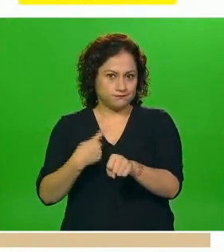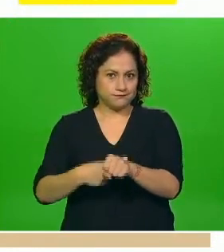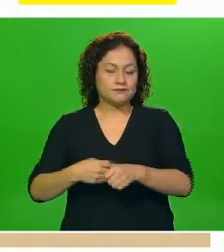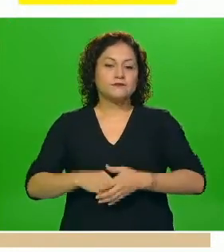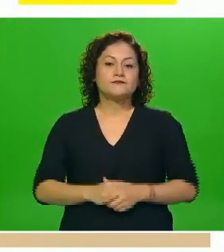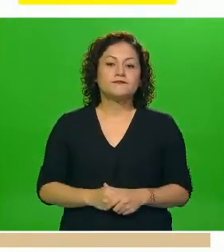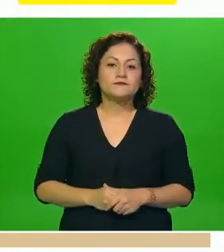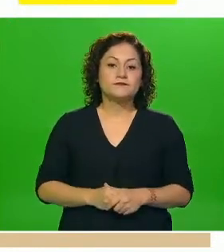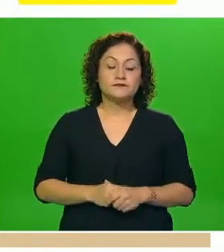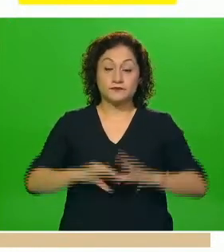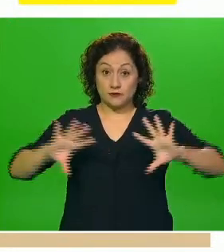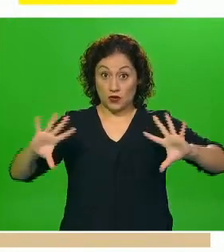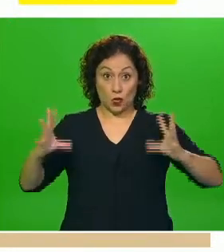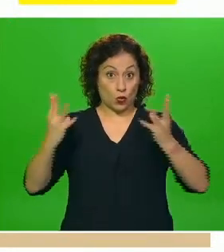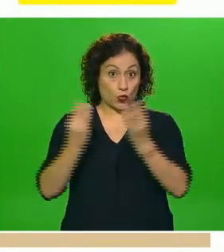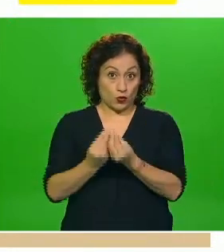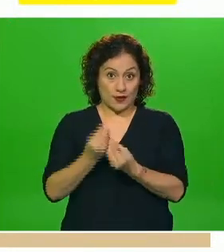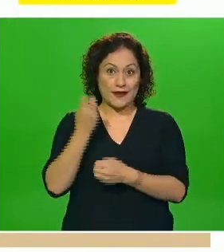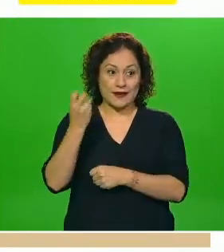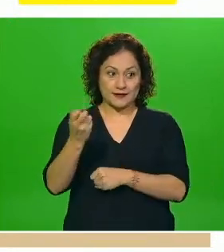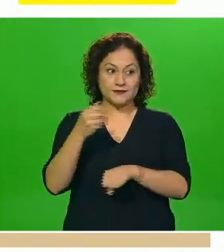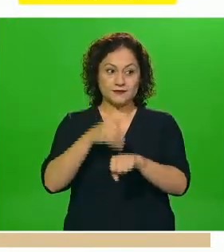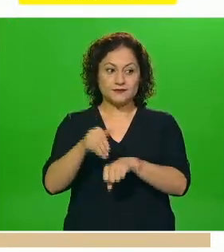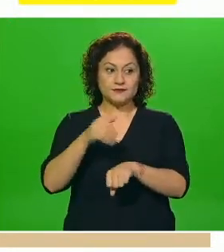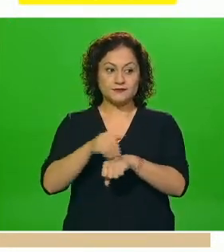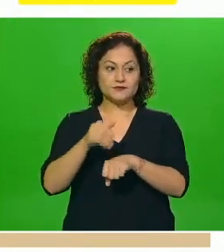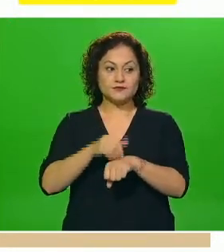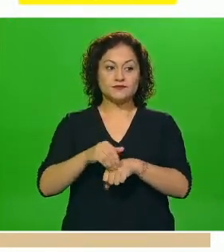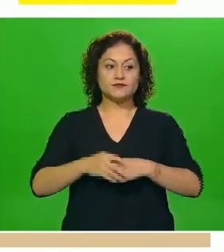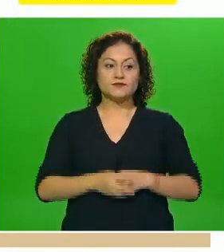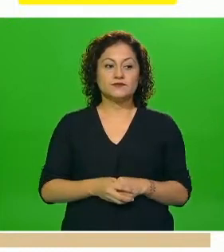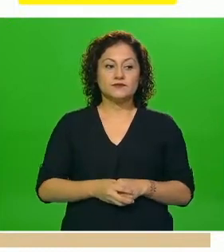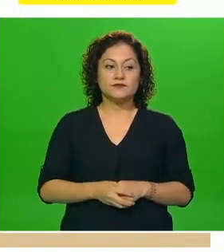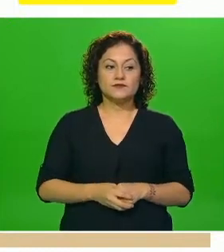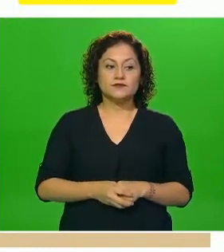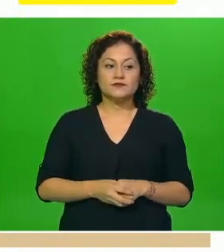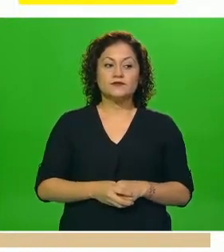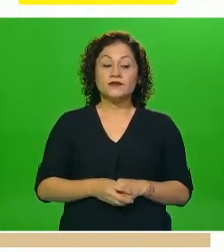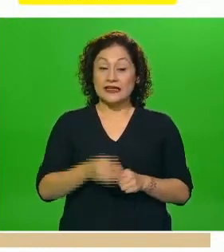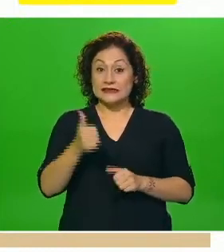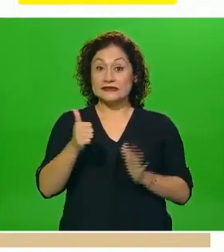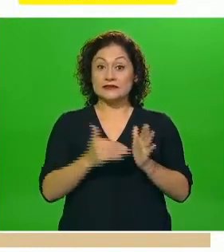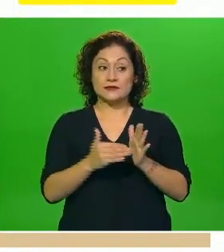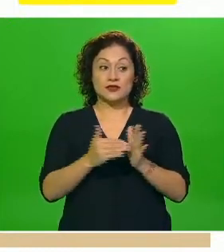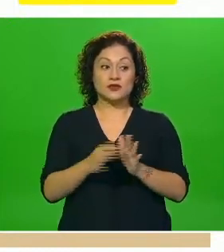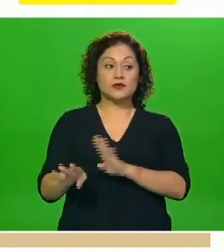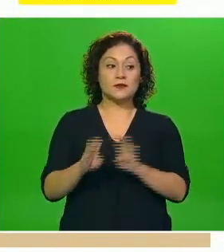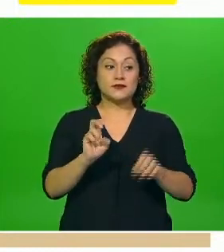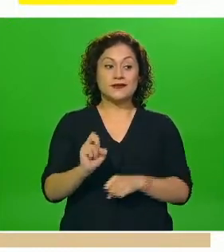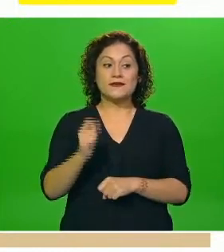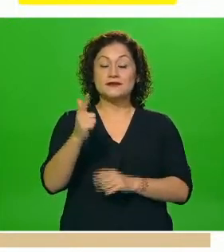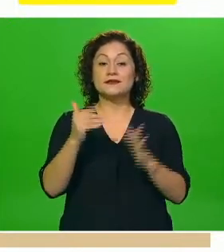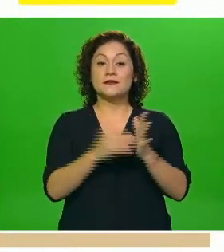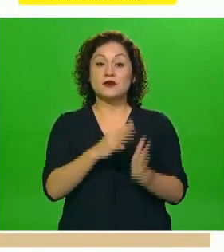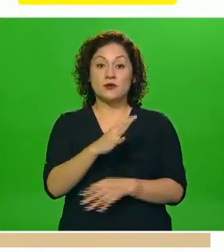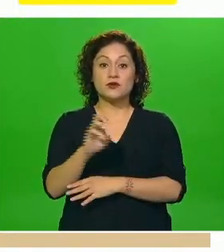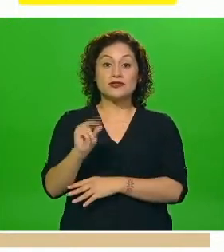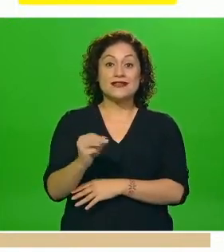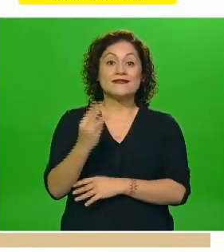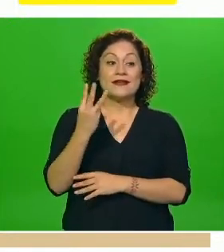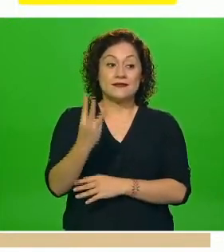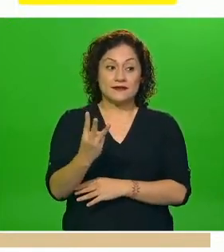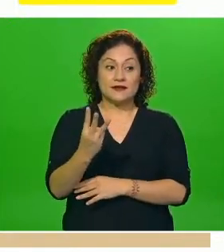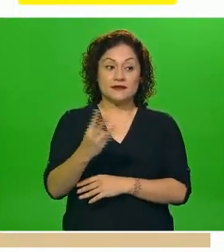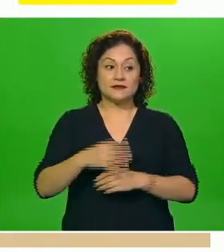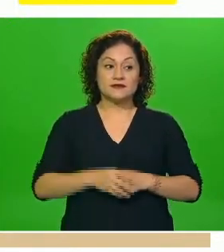totalidad de este número mencionado de los seis millones novecientos treinta y siete mil cuatrocientos ochenta y tres personas notificadas tenemos